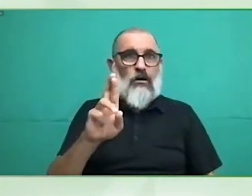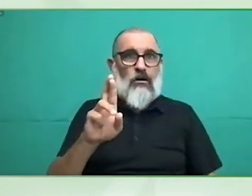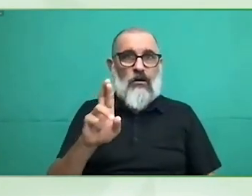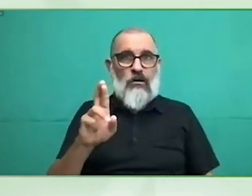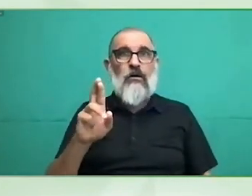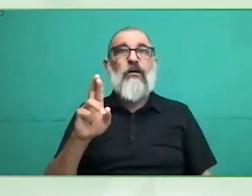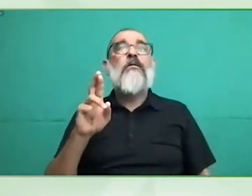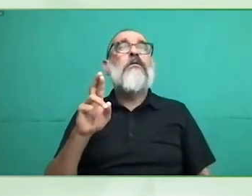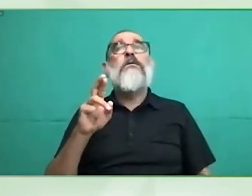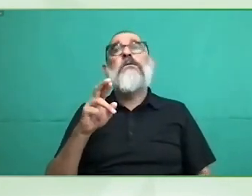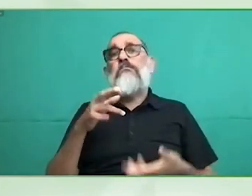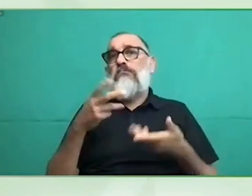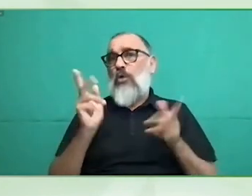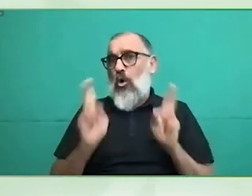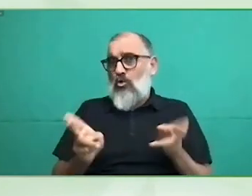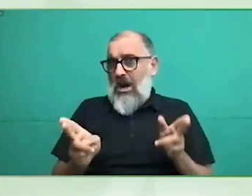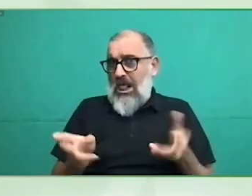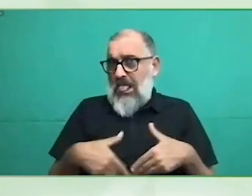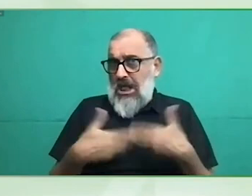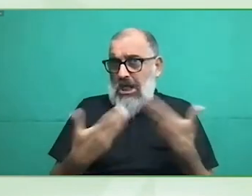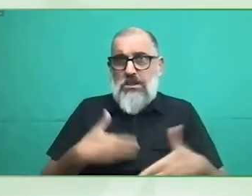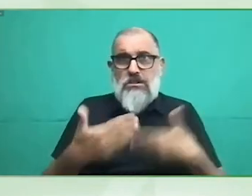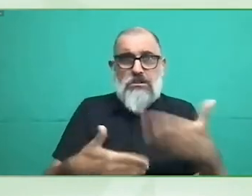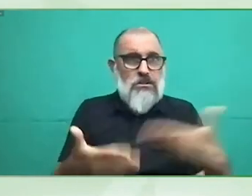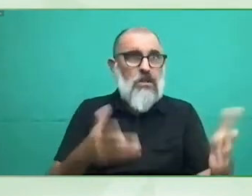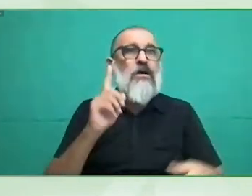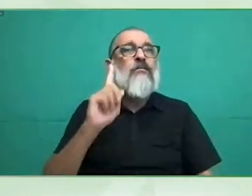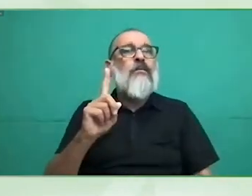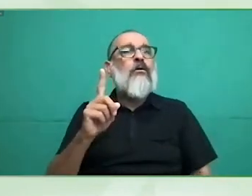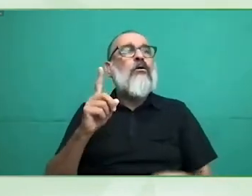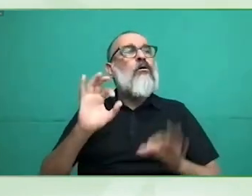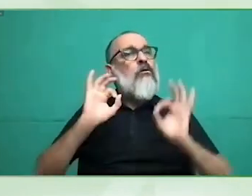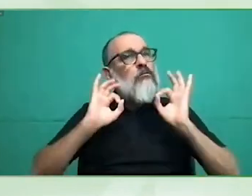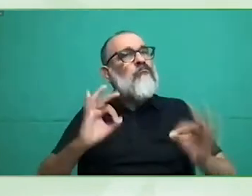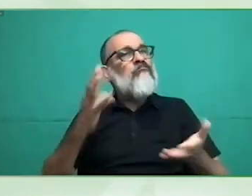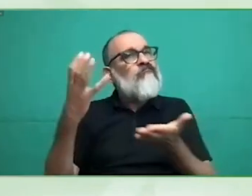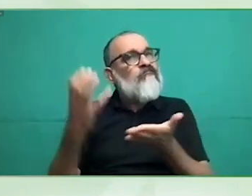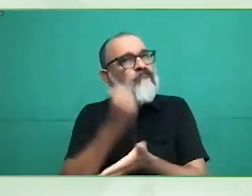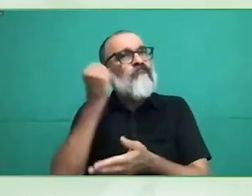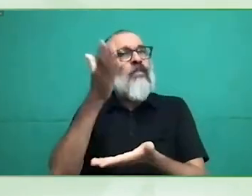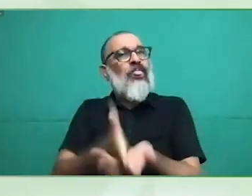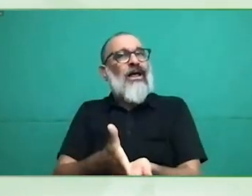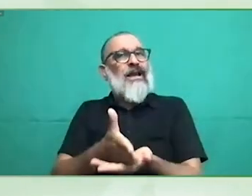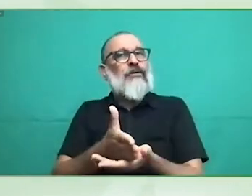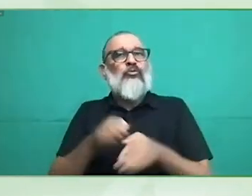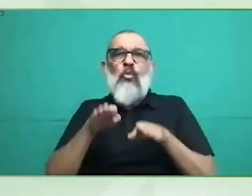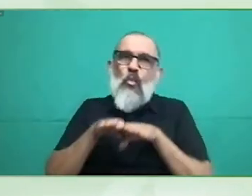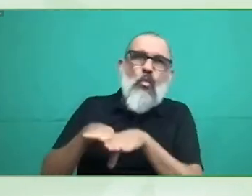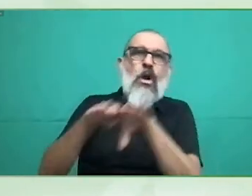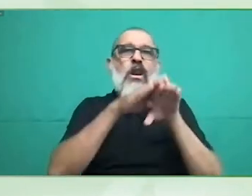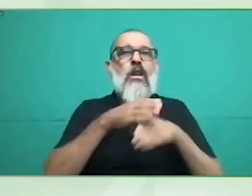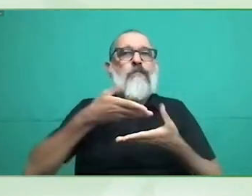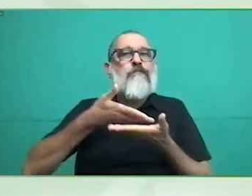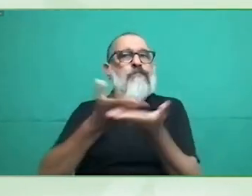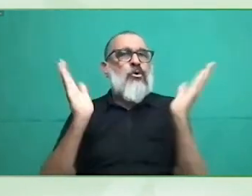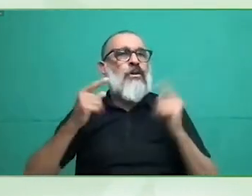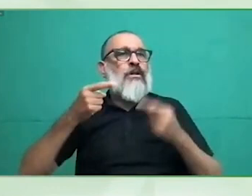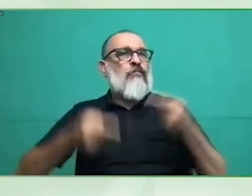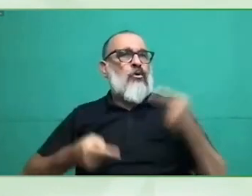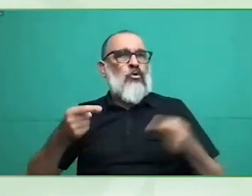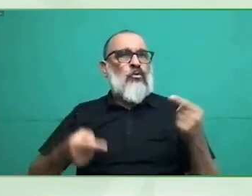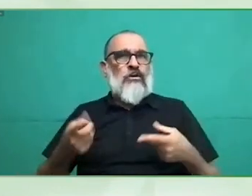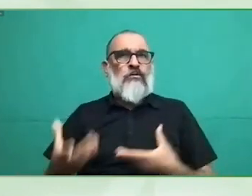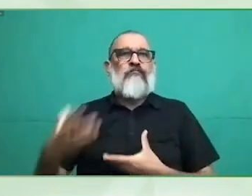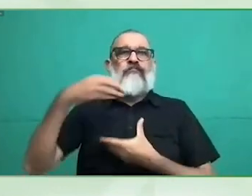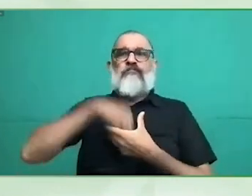discapacidad por mi parte nada más quería haceros una foto de